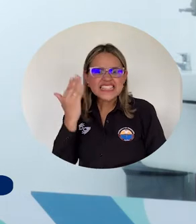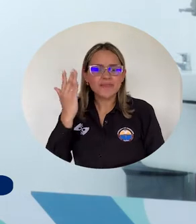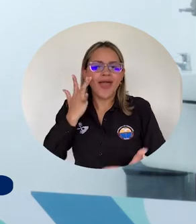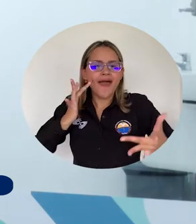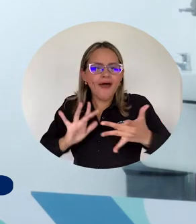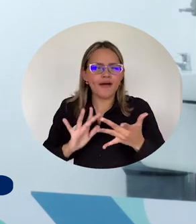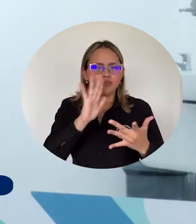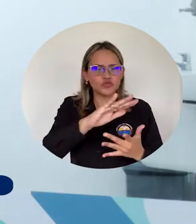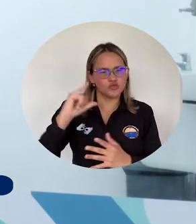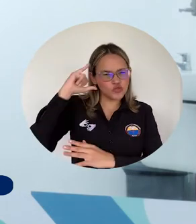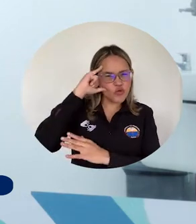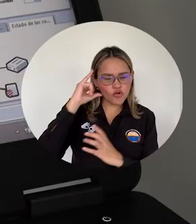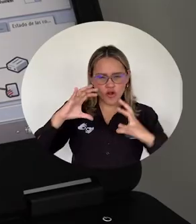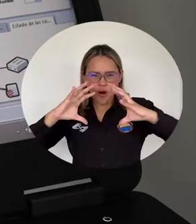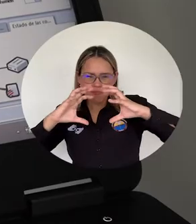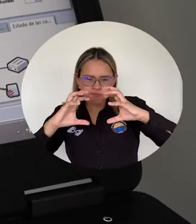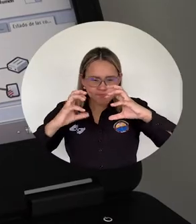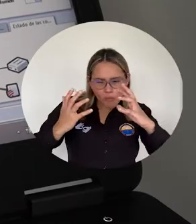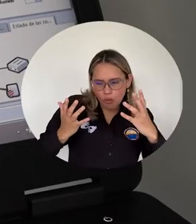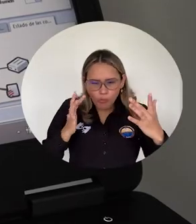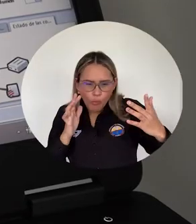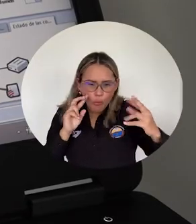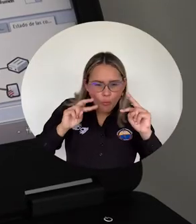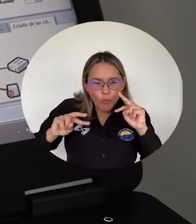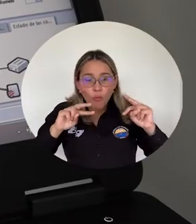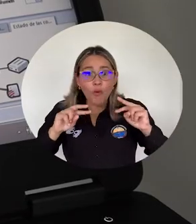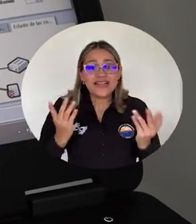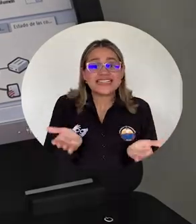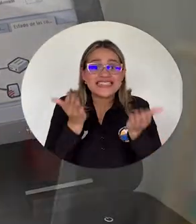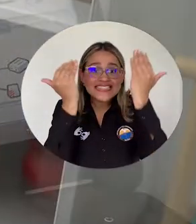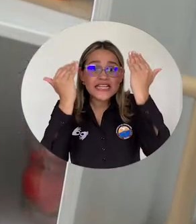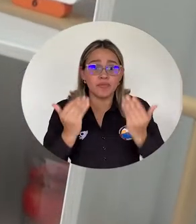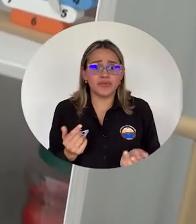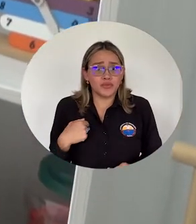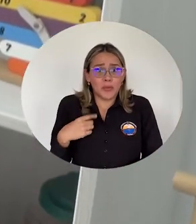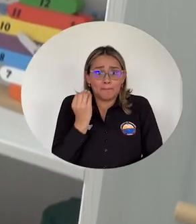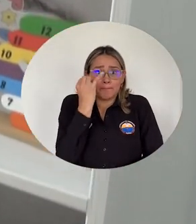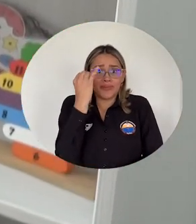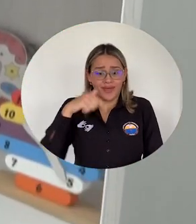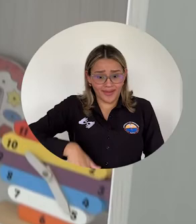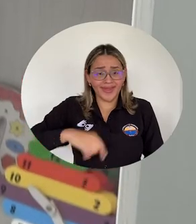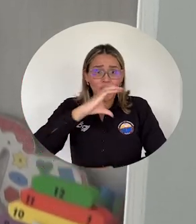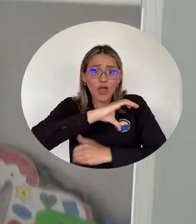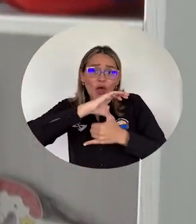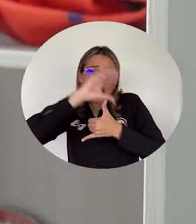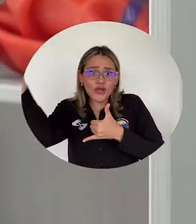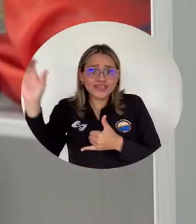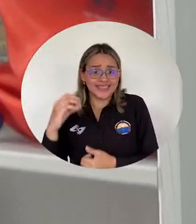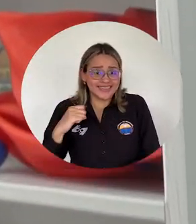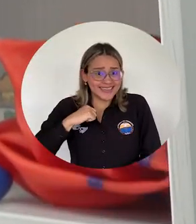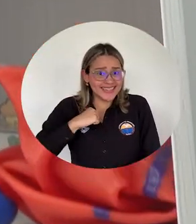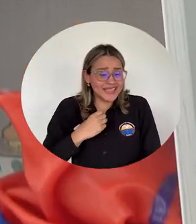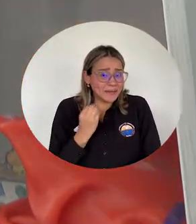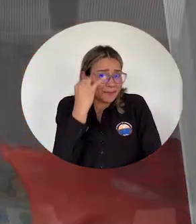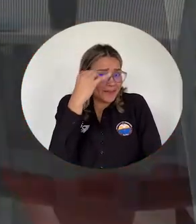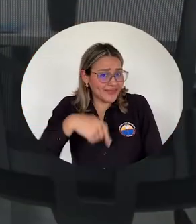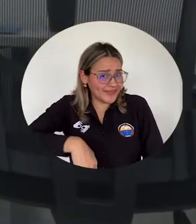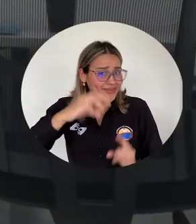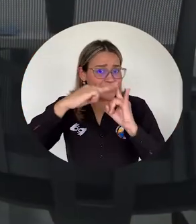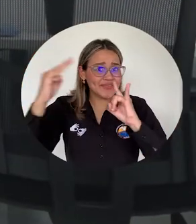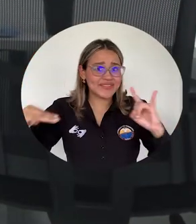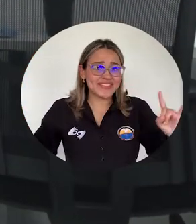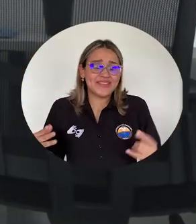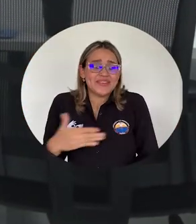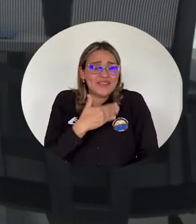de neuropsicología más importantes y somos la única institución ahora en la costa que la tiene. Por el proceso de aprendizaje es fundamental, es